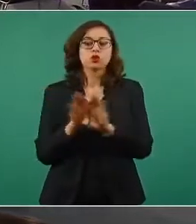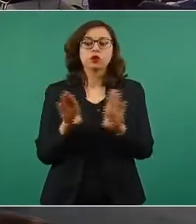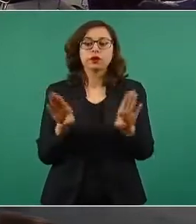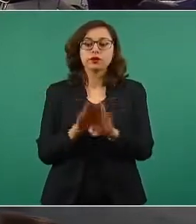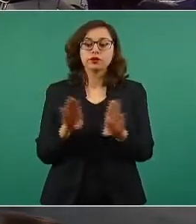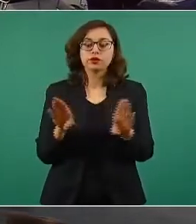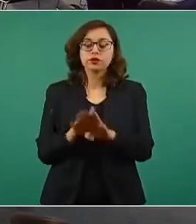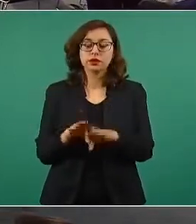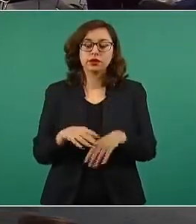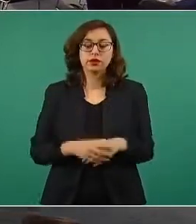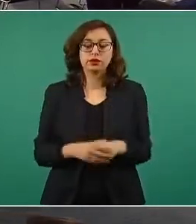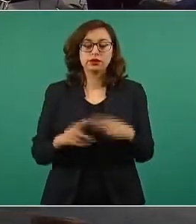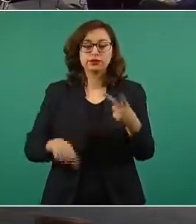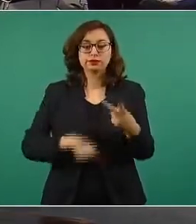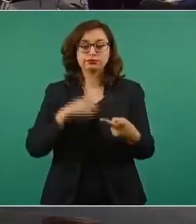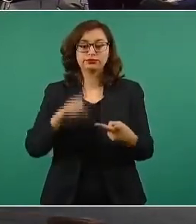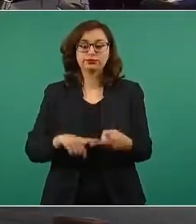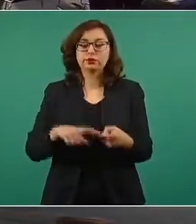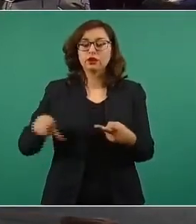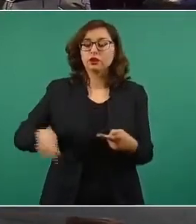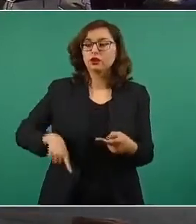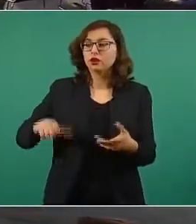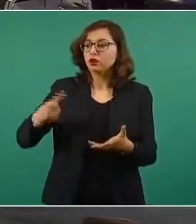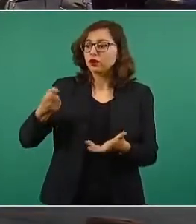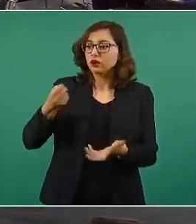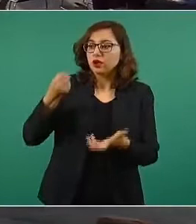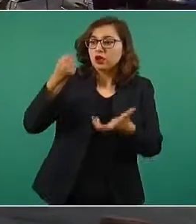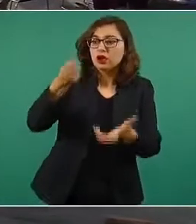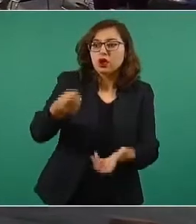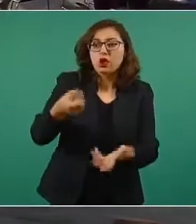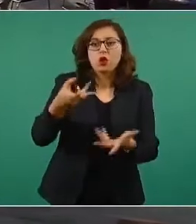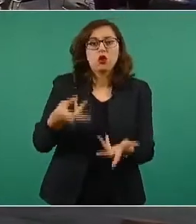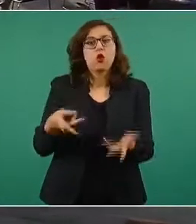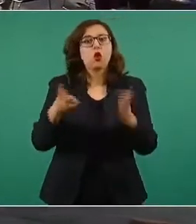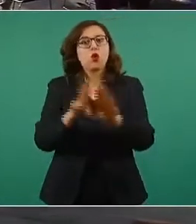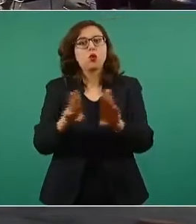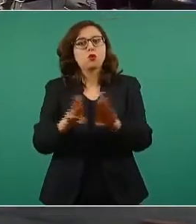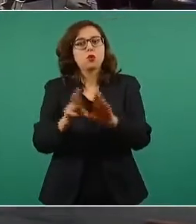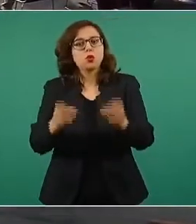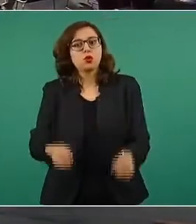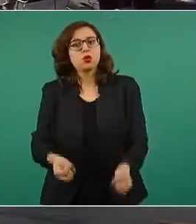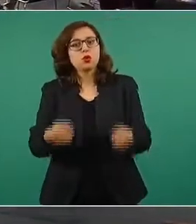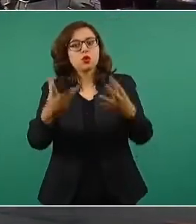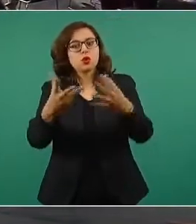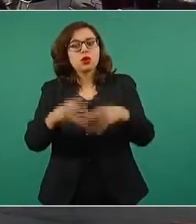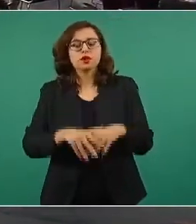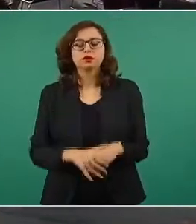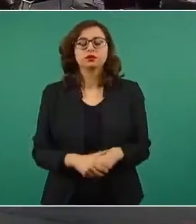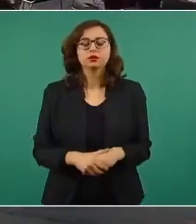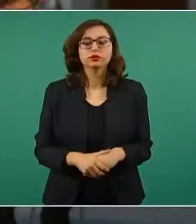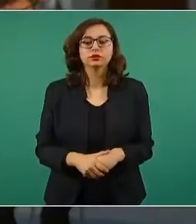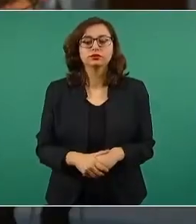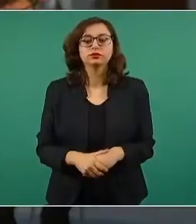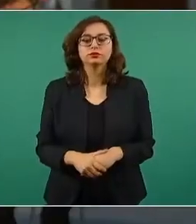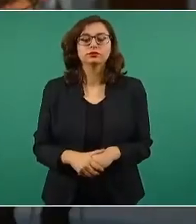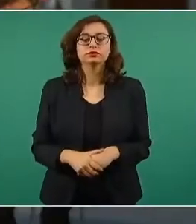de qué capital, cómo va a ser el capital? Hablaban de